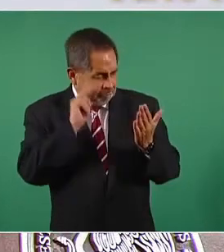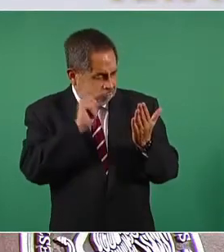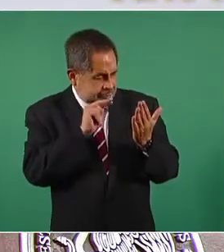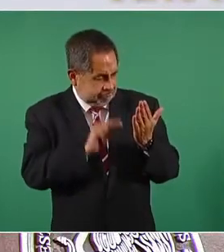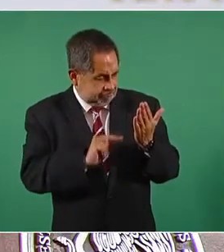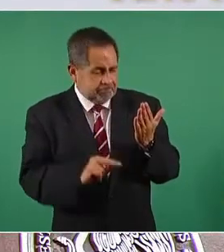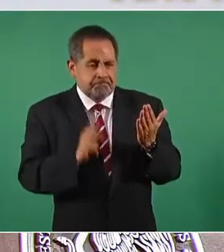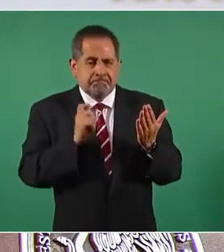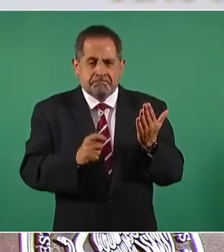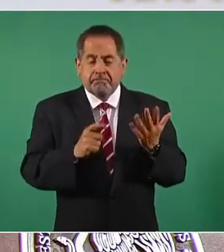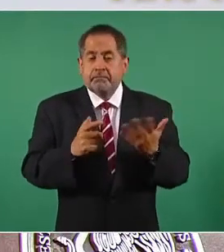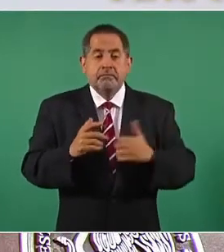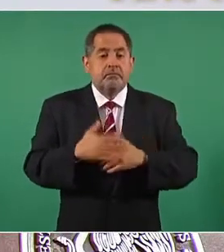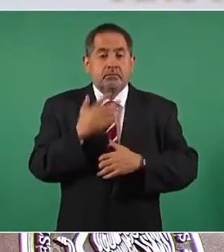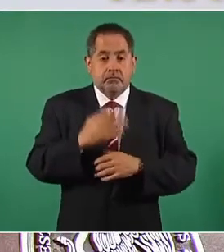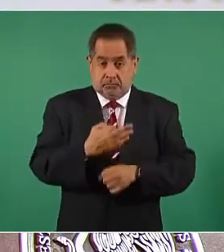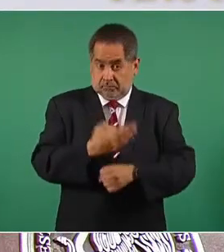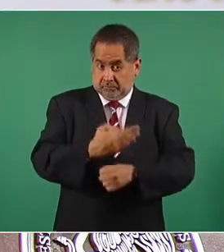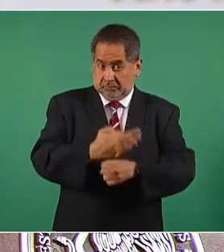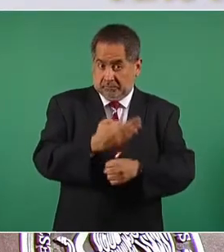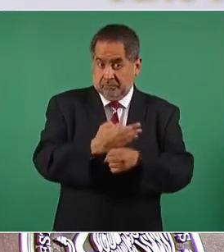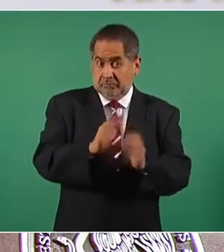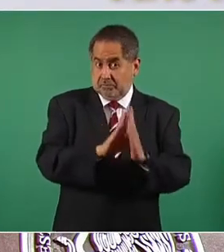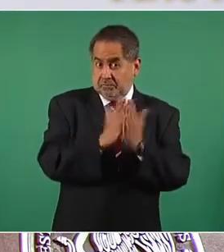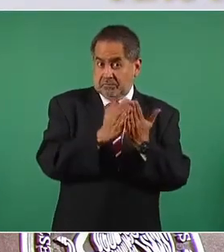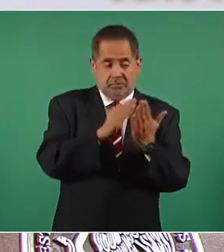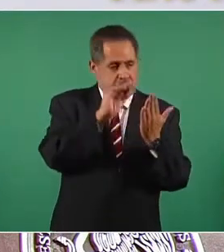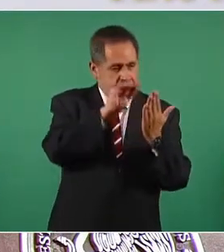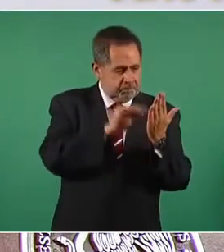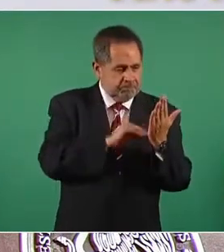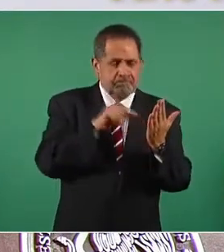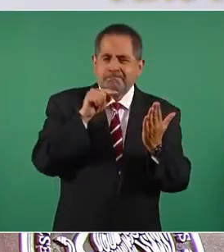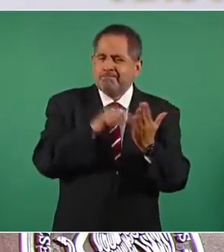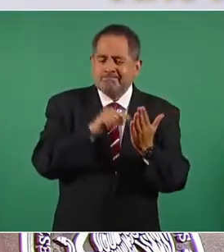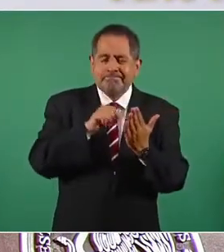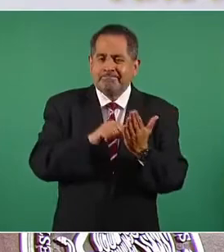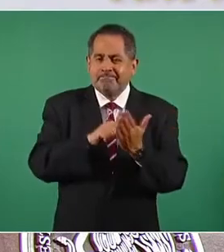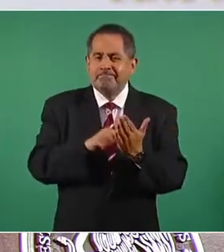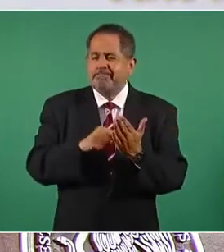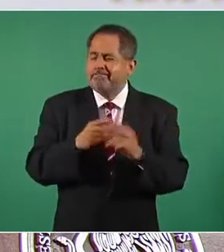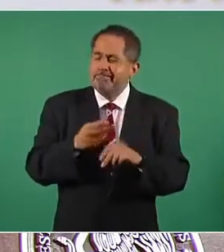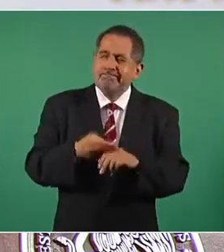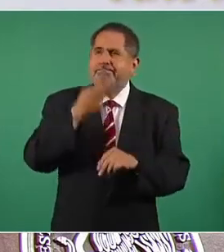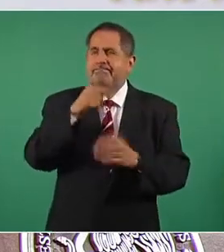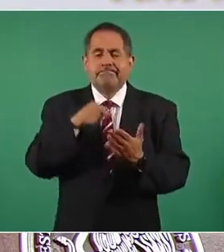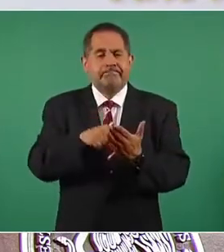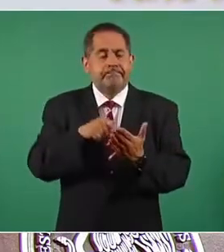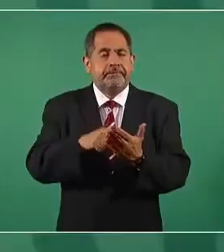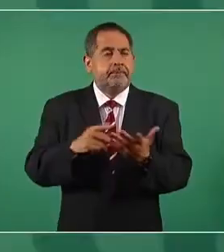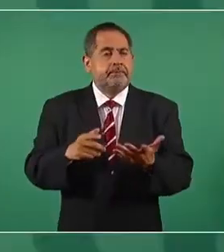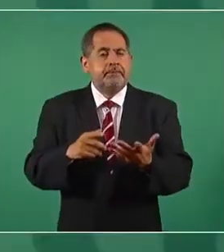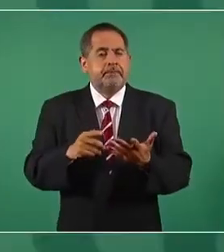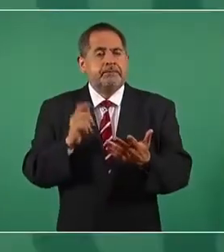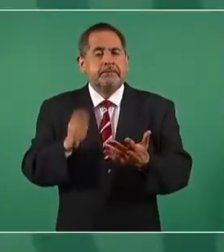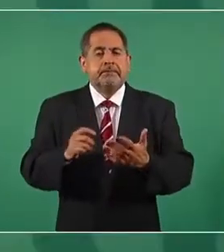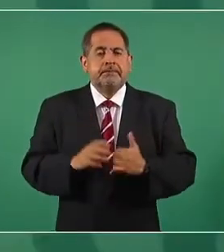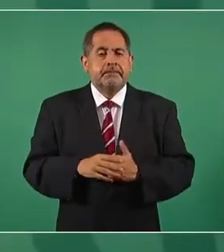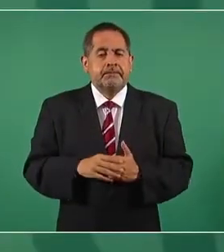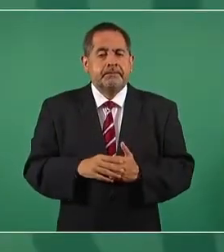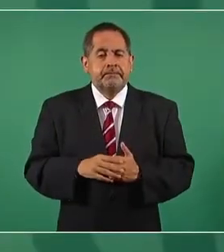los actuales contenidos tienen que ver con una